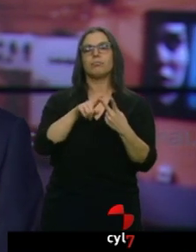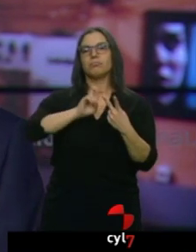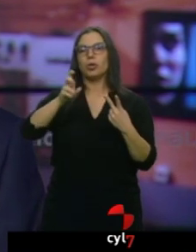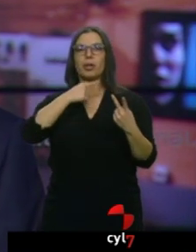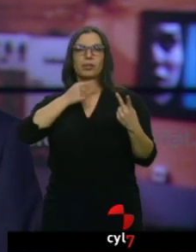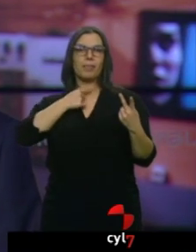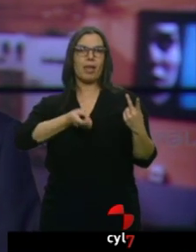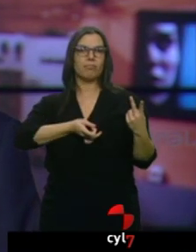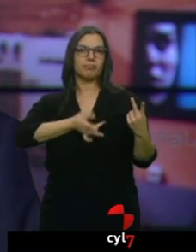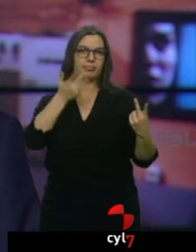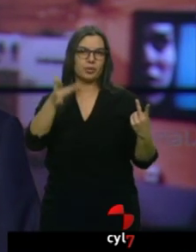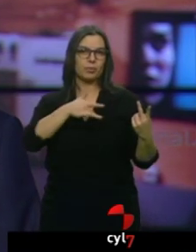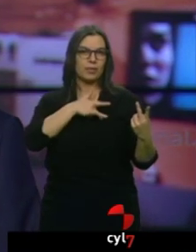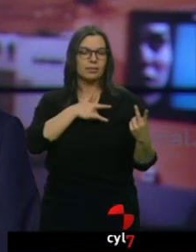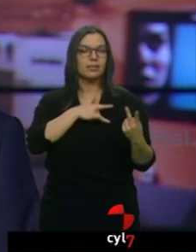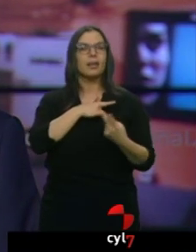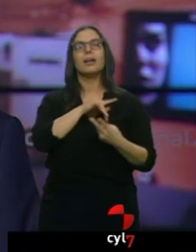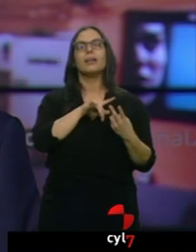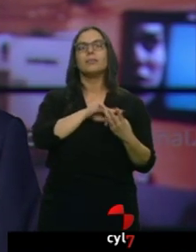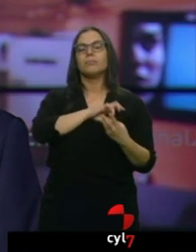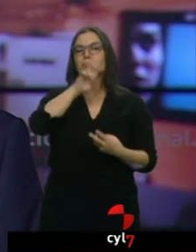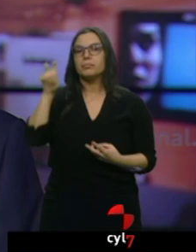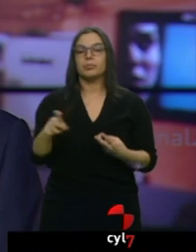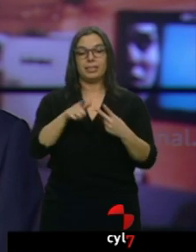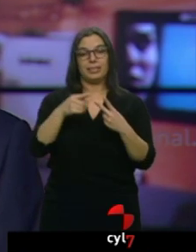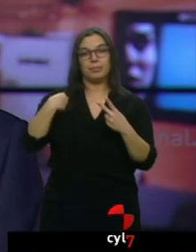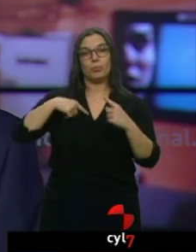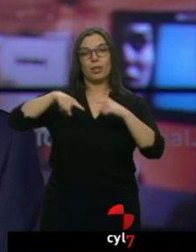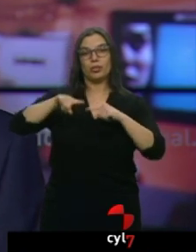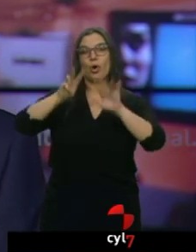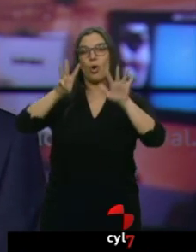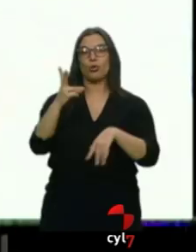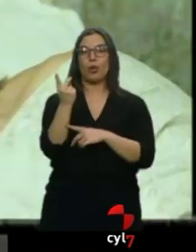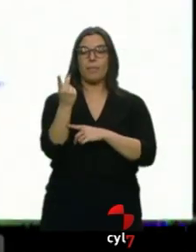del director de ocho apellidos vascos que vuelve a dirigir un año después a Dani Rovira.